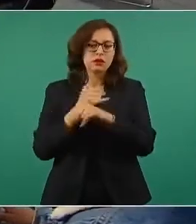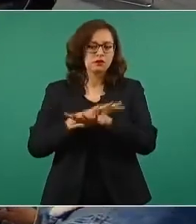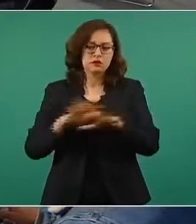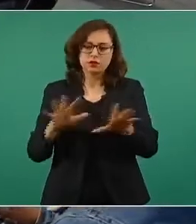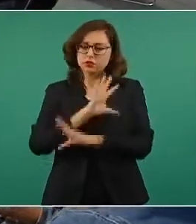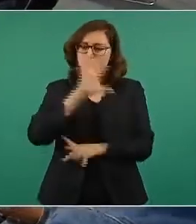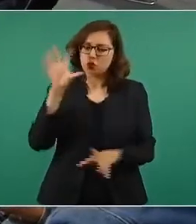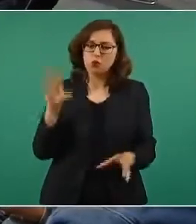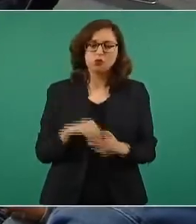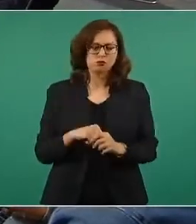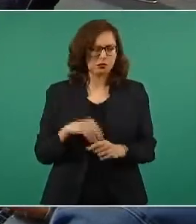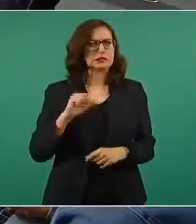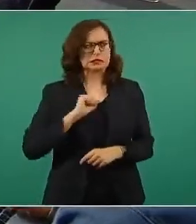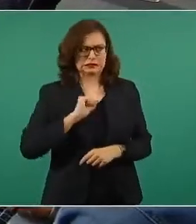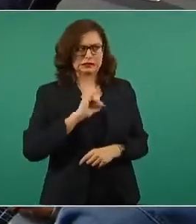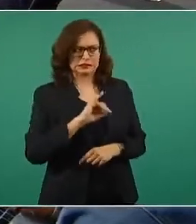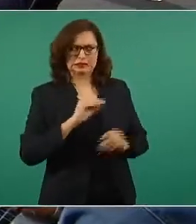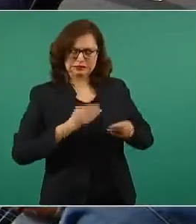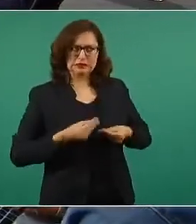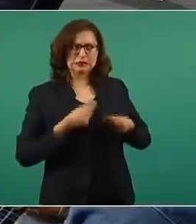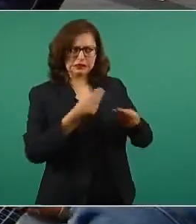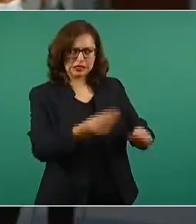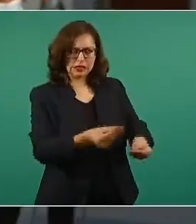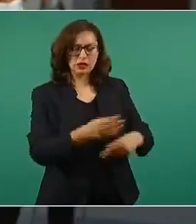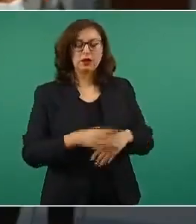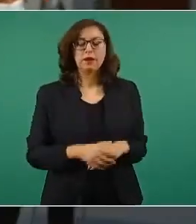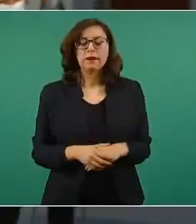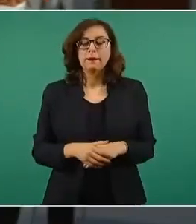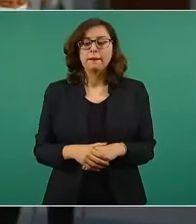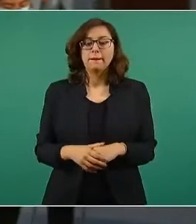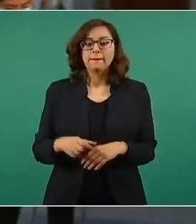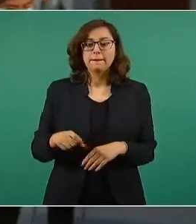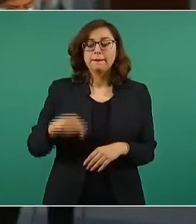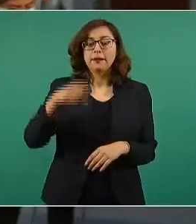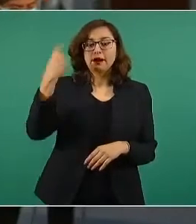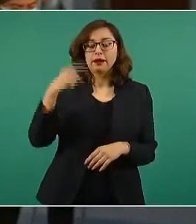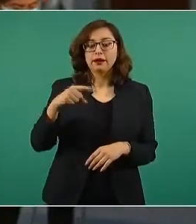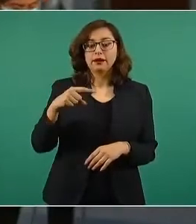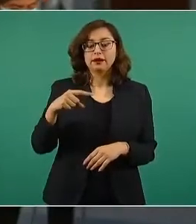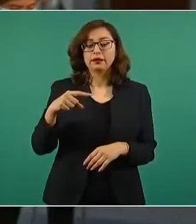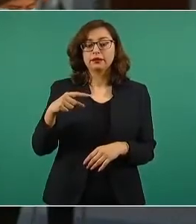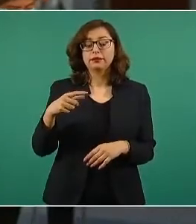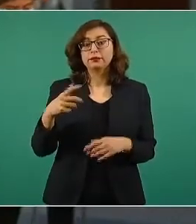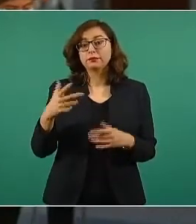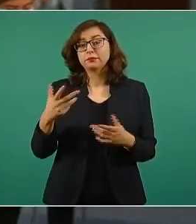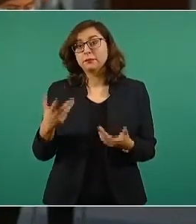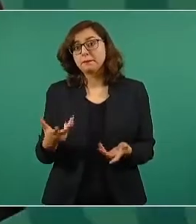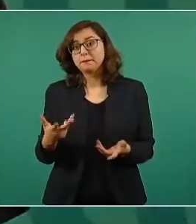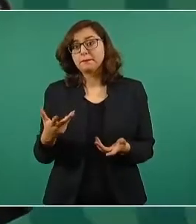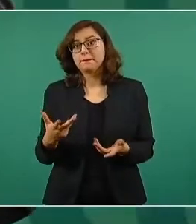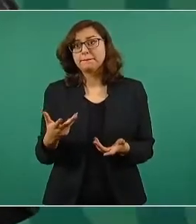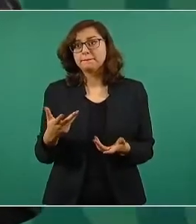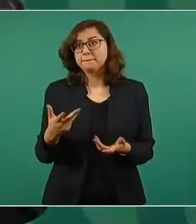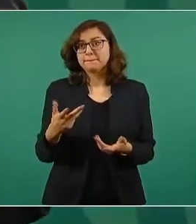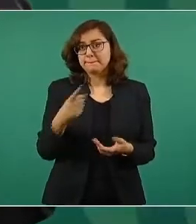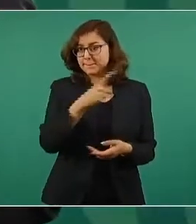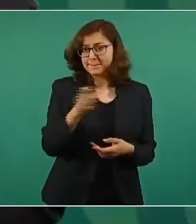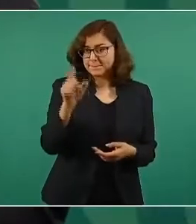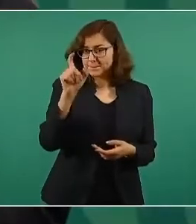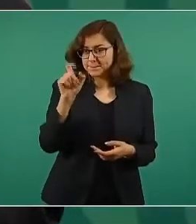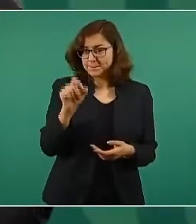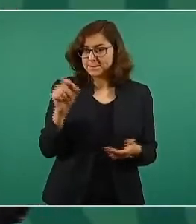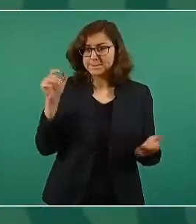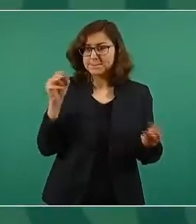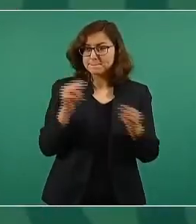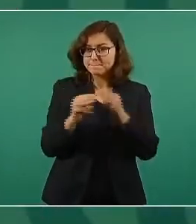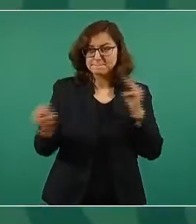tengas. Sí, yo la envío. Para que, si no son los 120 metros, porque además ya no